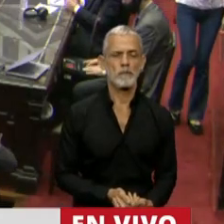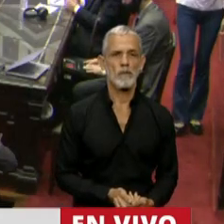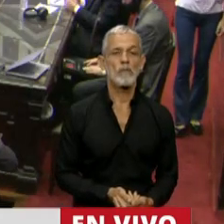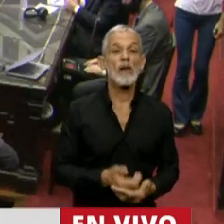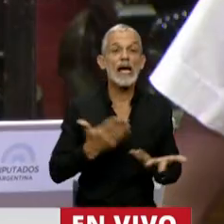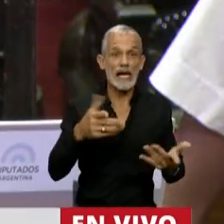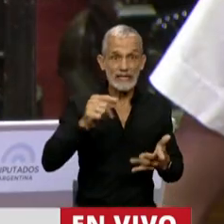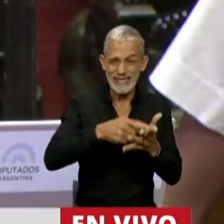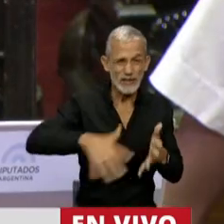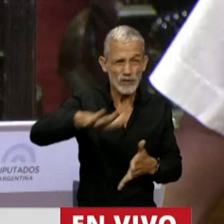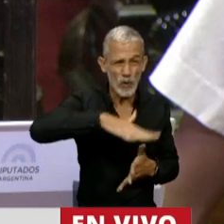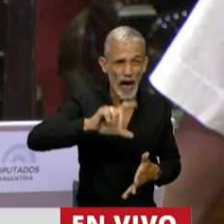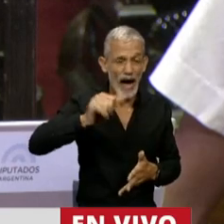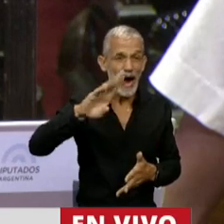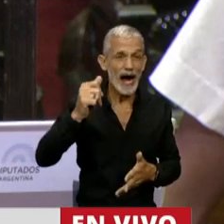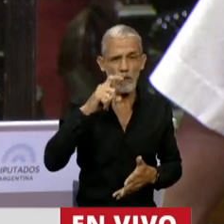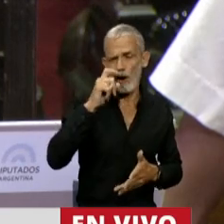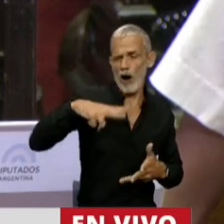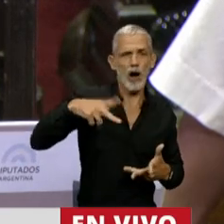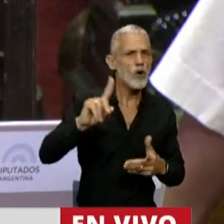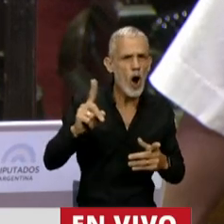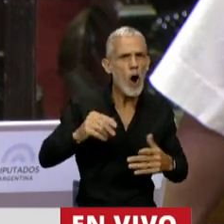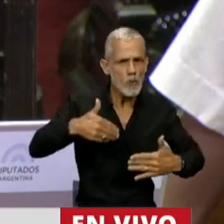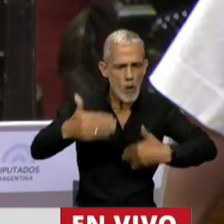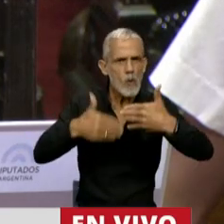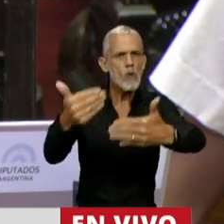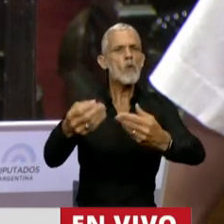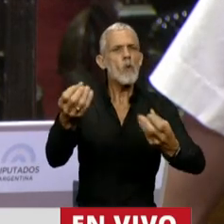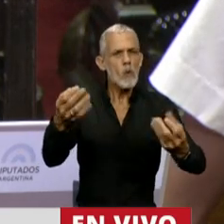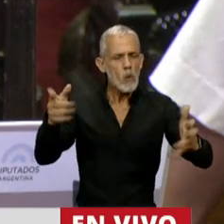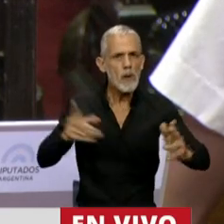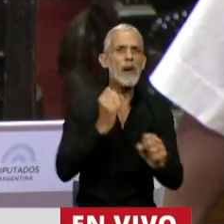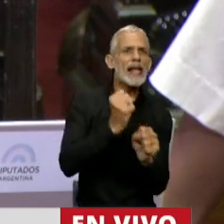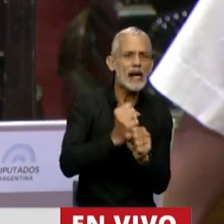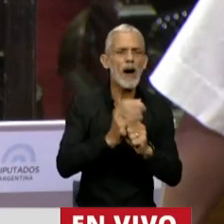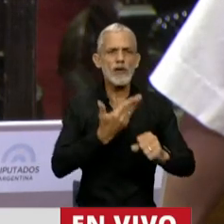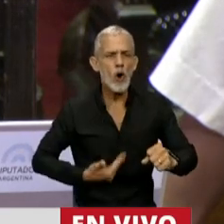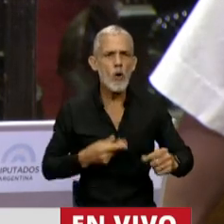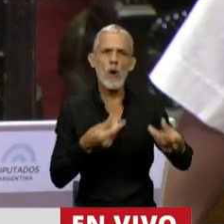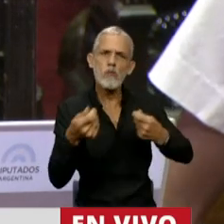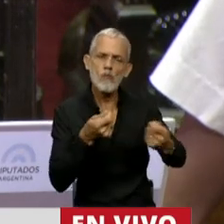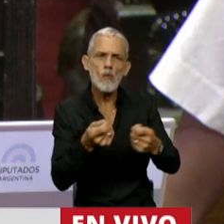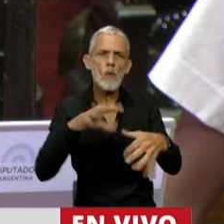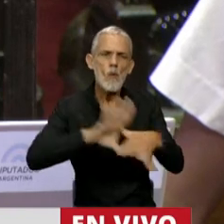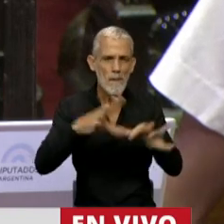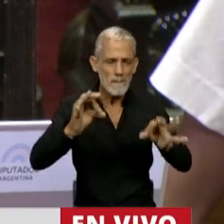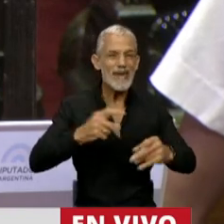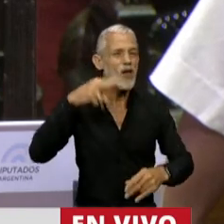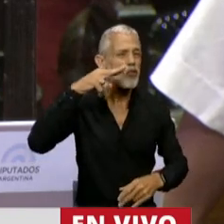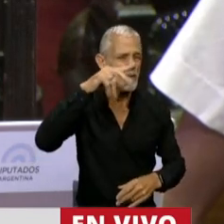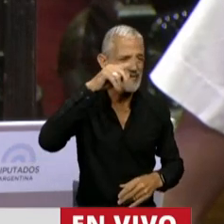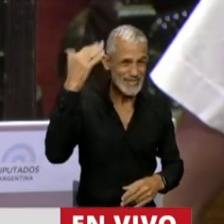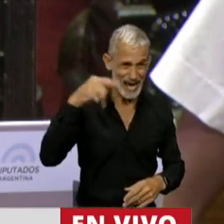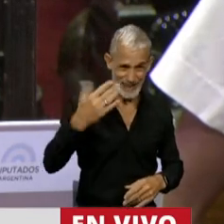Y esta ciudad no es opulenta, es próspera. La hicimos próspera trabajando y gobernando con eficiencia. En 2007, cuando